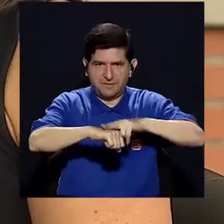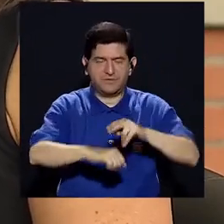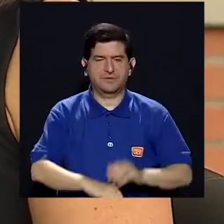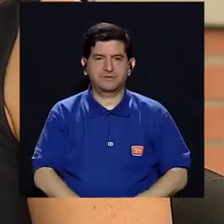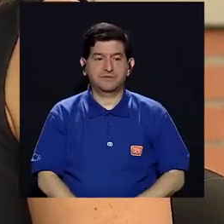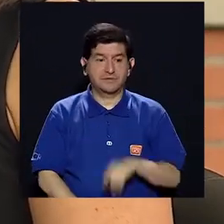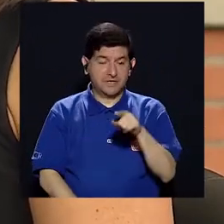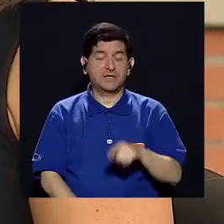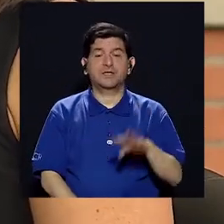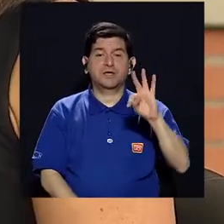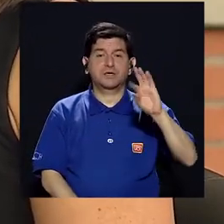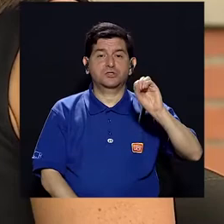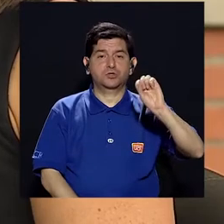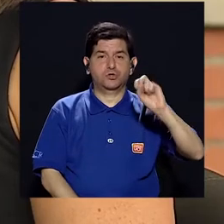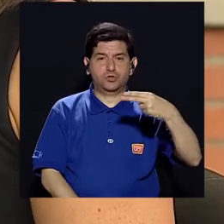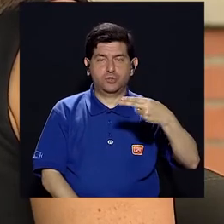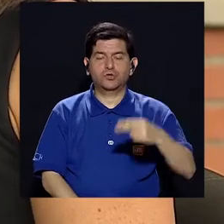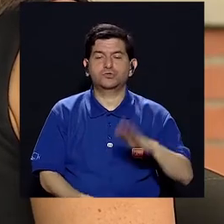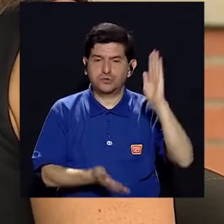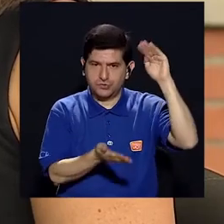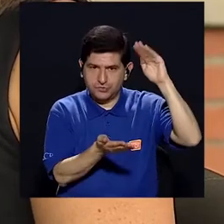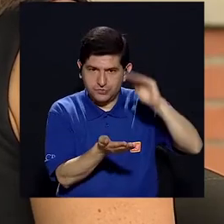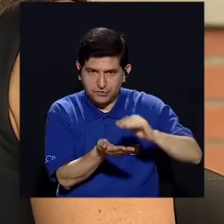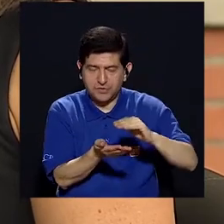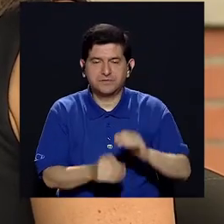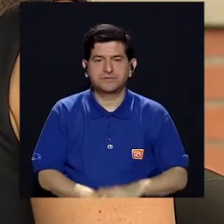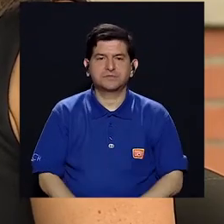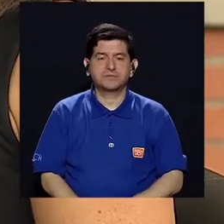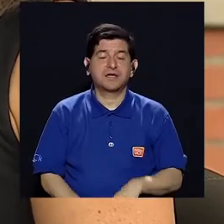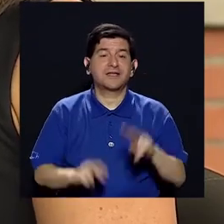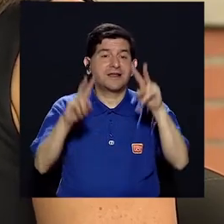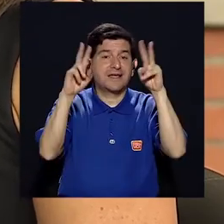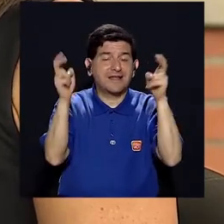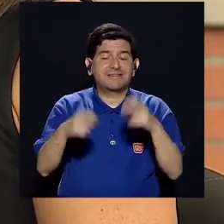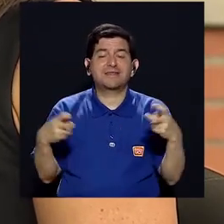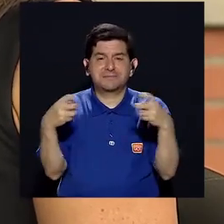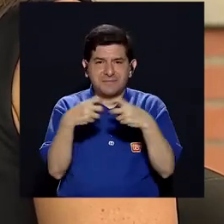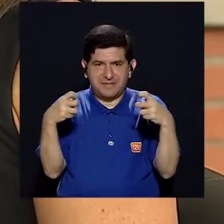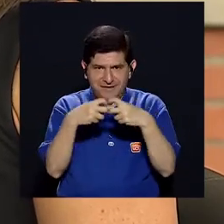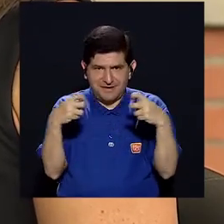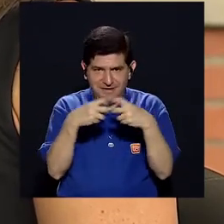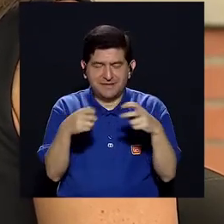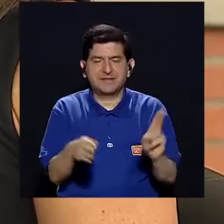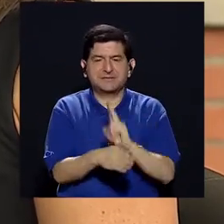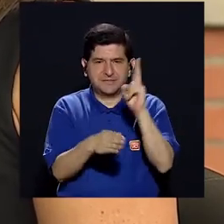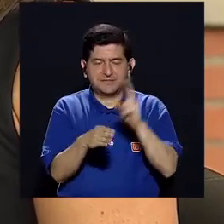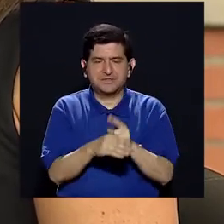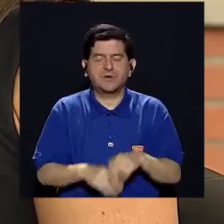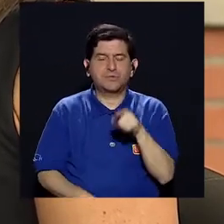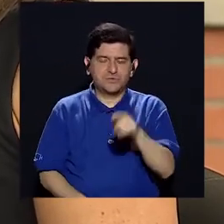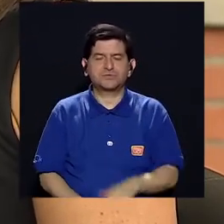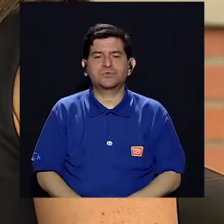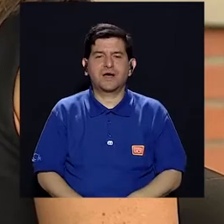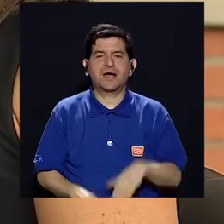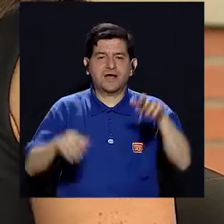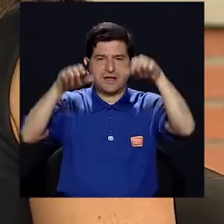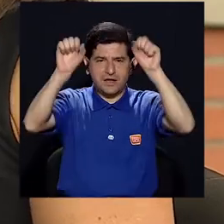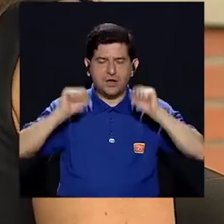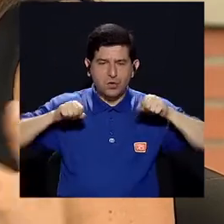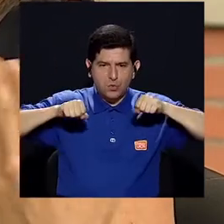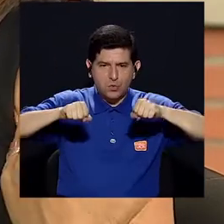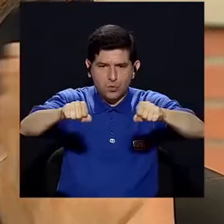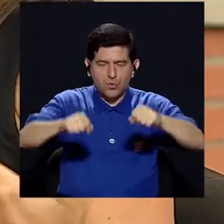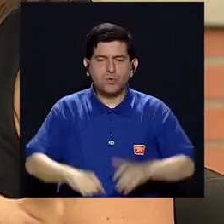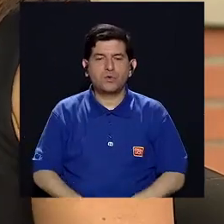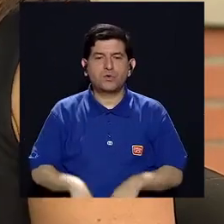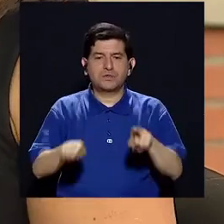naturaleza y eso Tosh lo ha logrado a través de reducir el tema de electricidad o energía que usamos en horno, se cambió un horno,